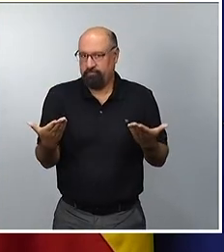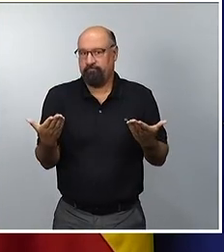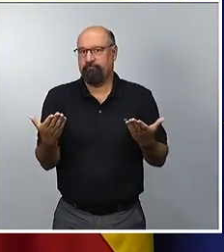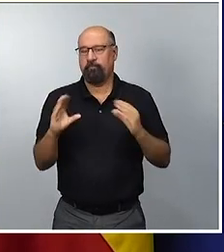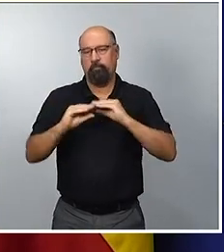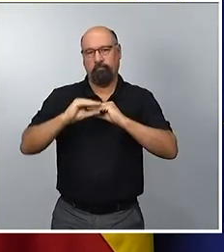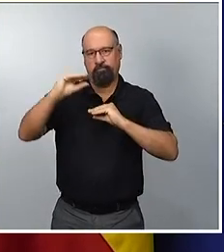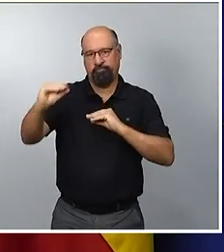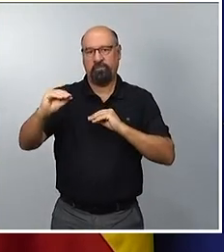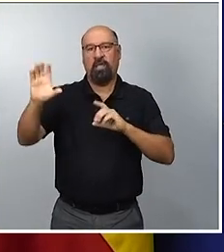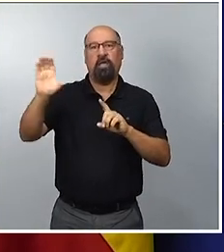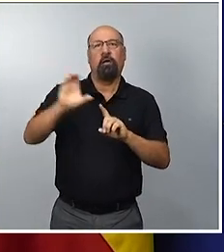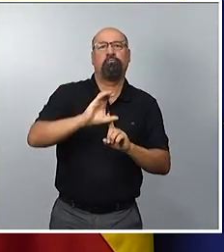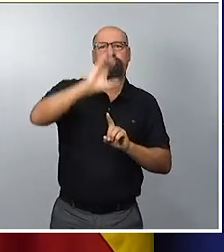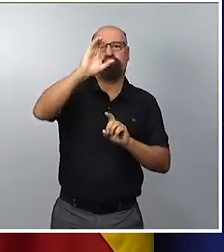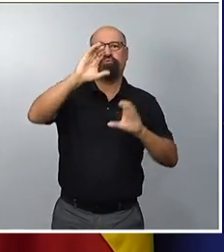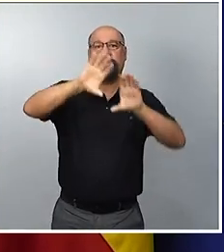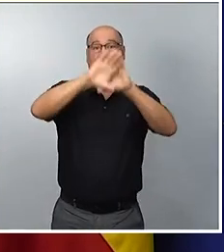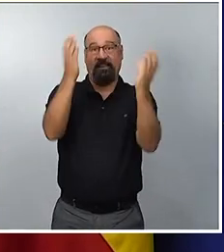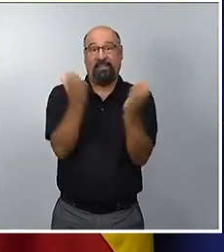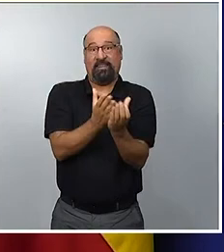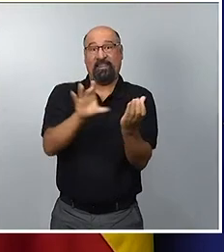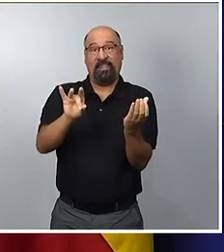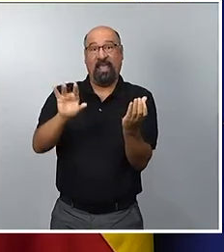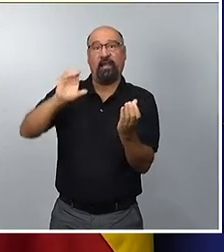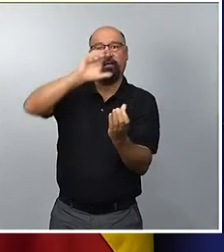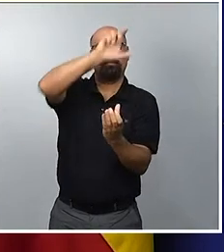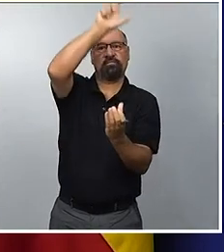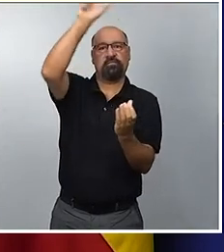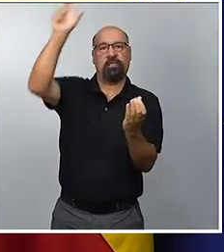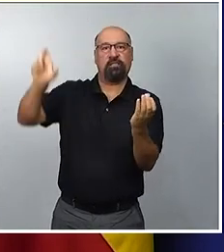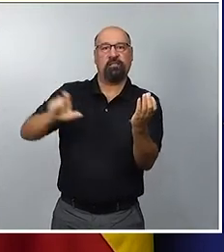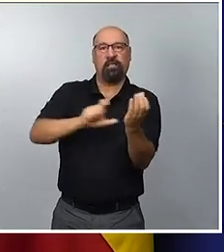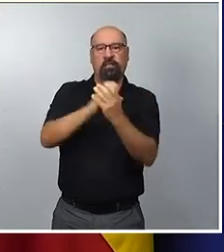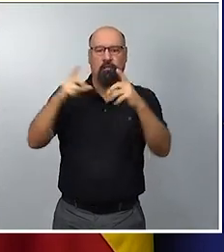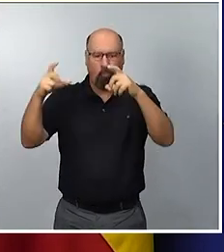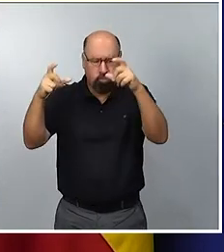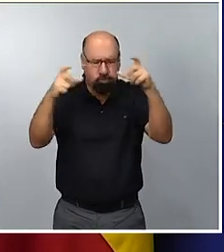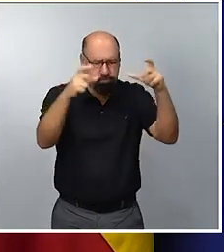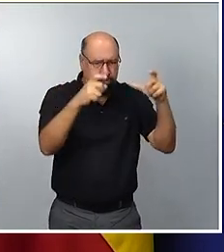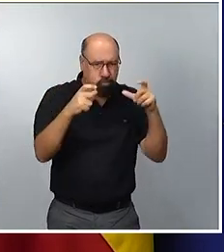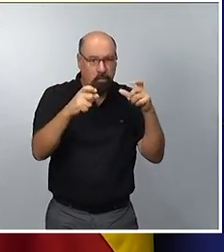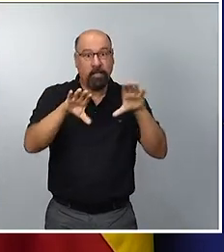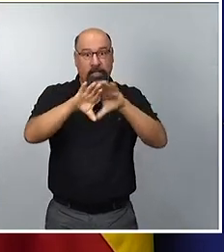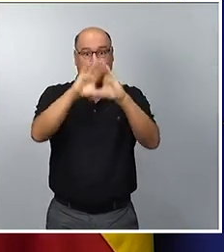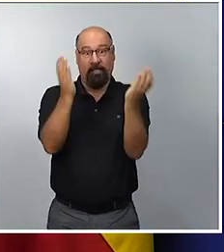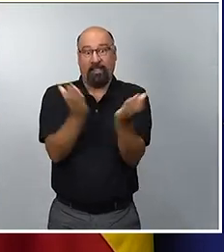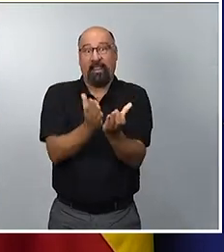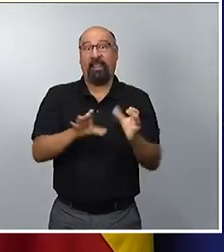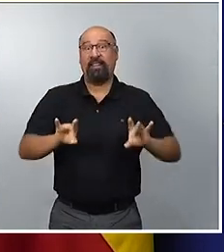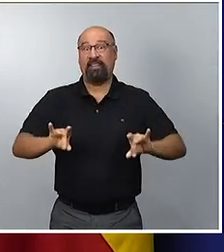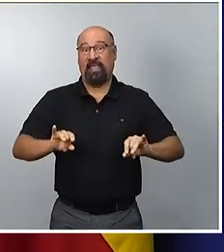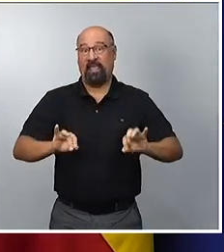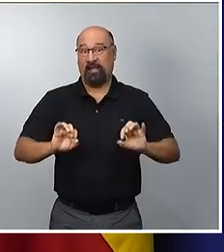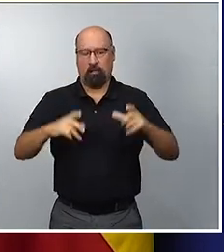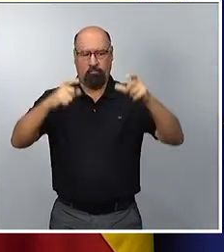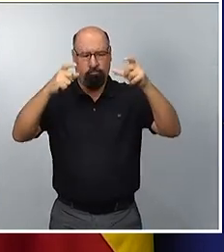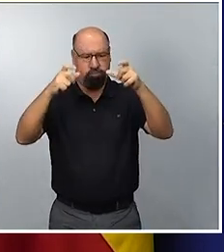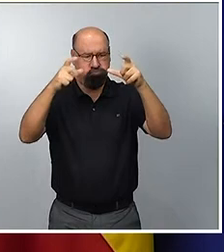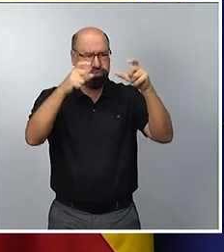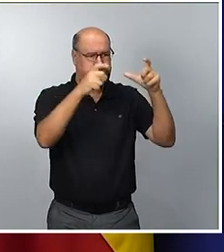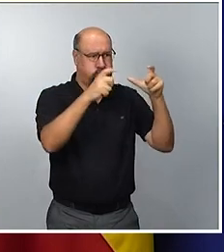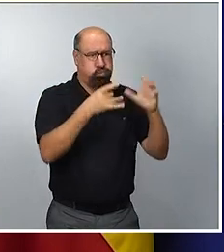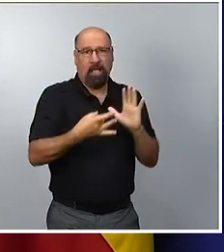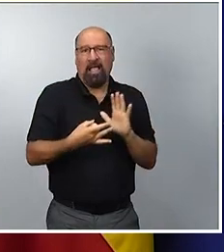El satélite nos permite tomar imágenes de la Tierra de muy alta resolución que, como les decía,